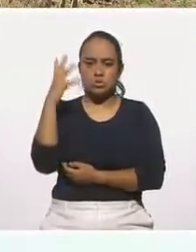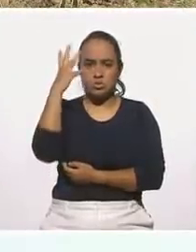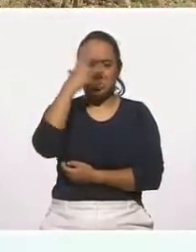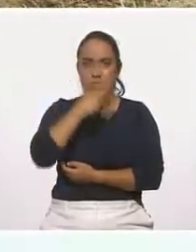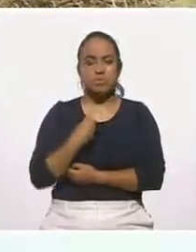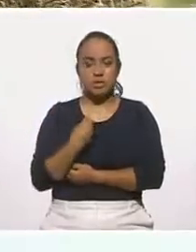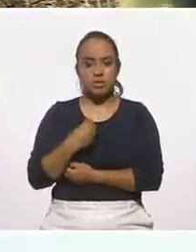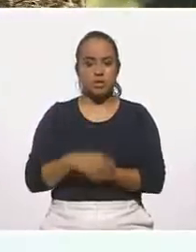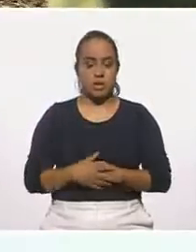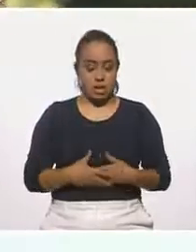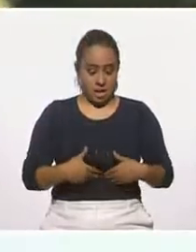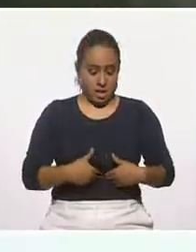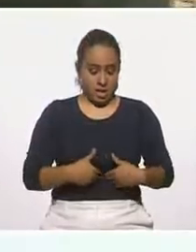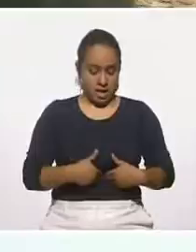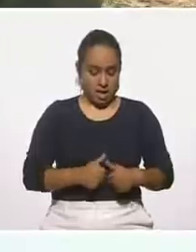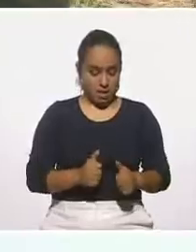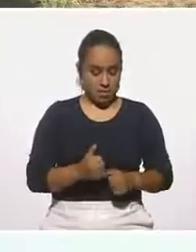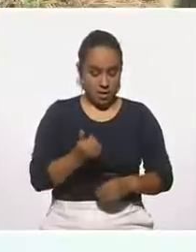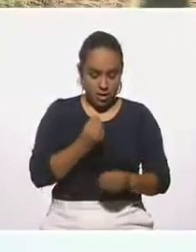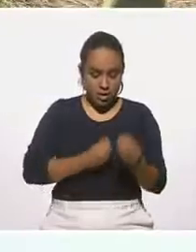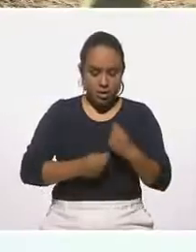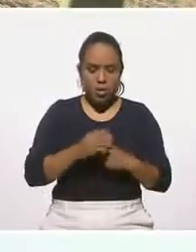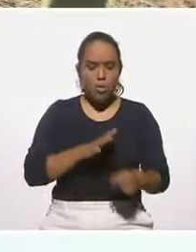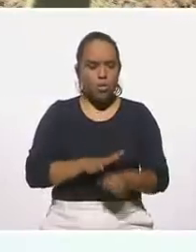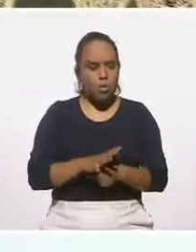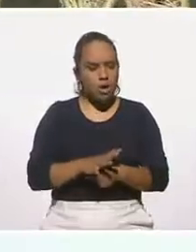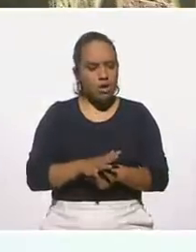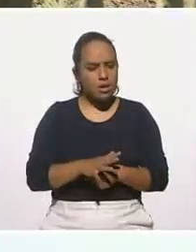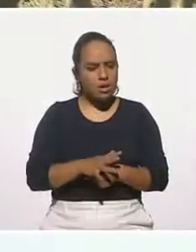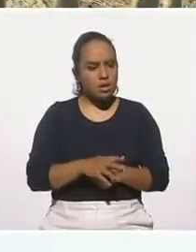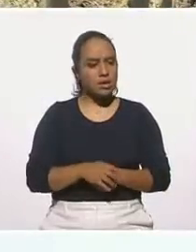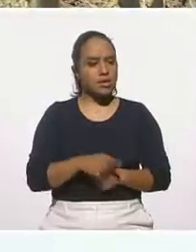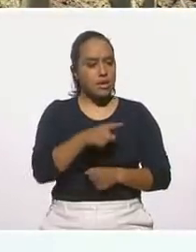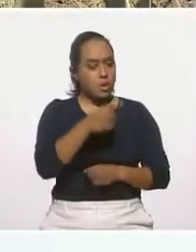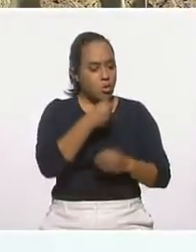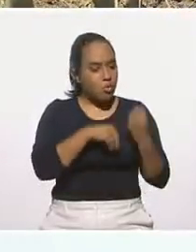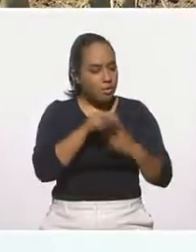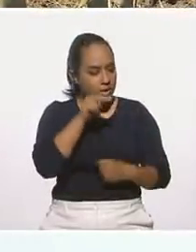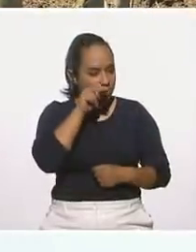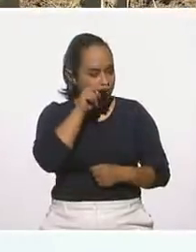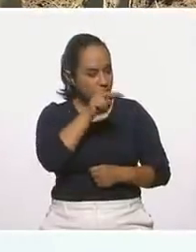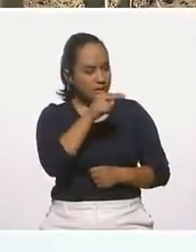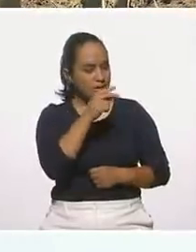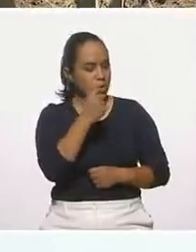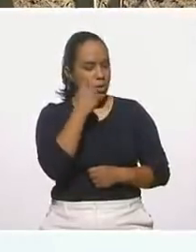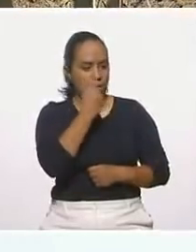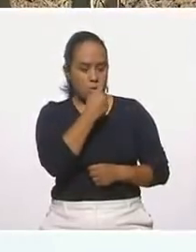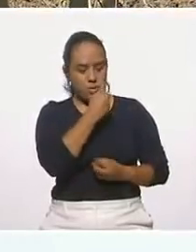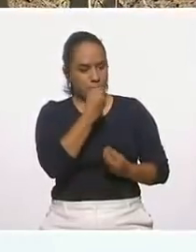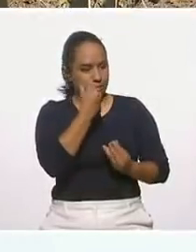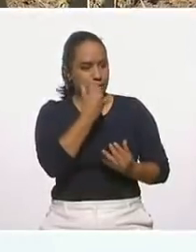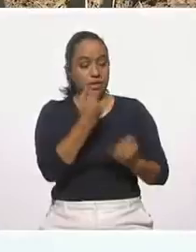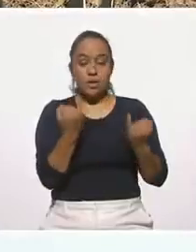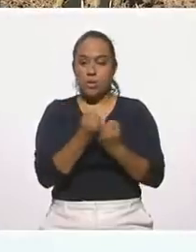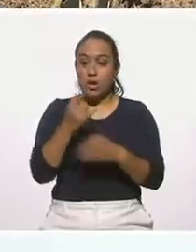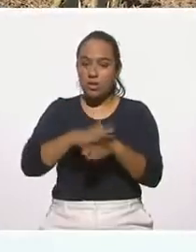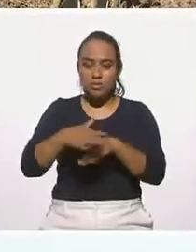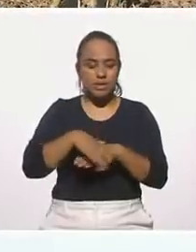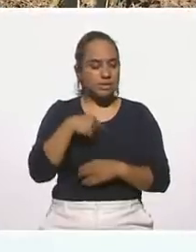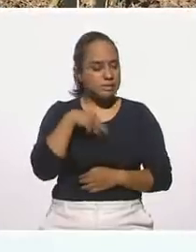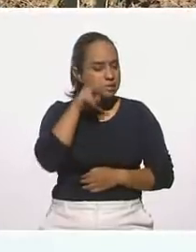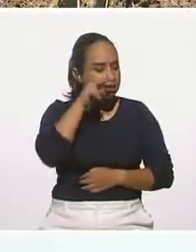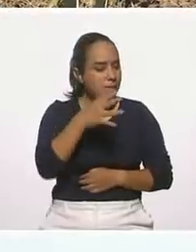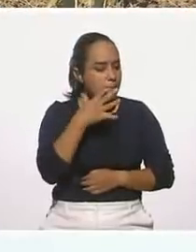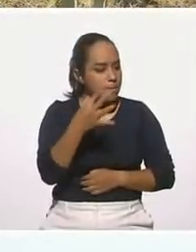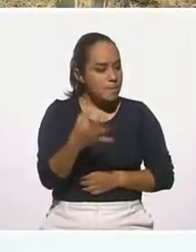el hambre y la comida entra por los ojos. Al ver un nopal, se me antoja comerlo. Como ustedes pueden ver, aquí hay